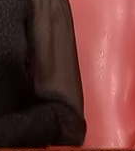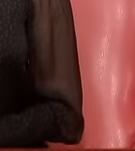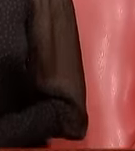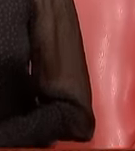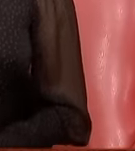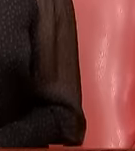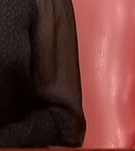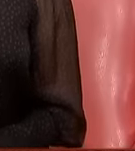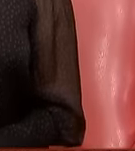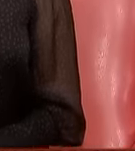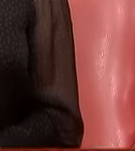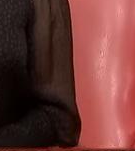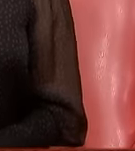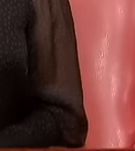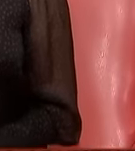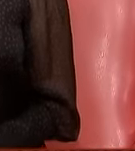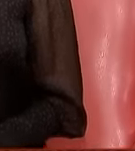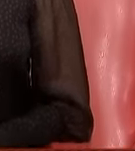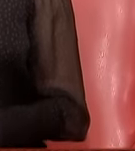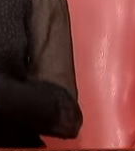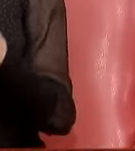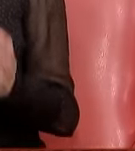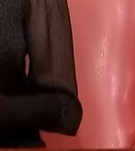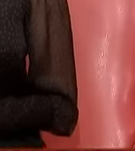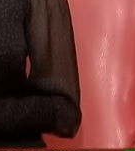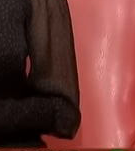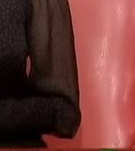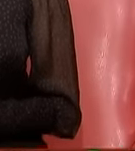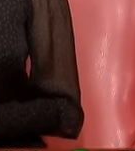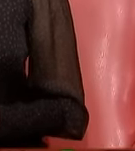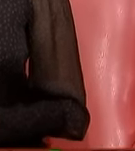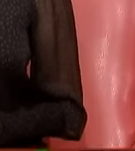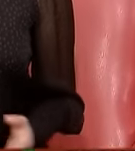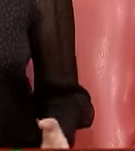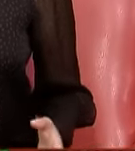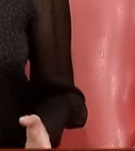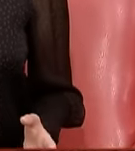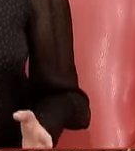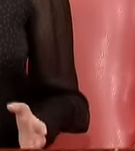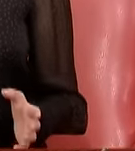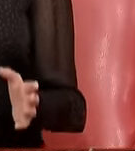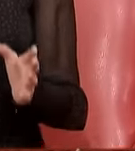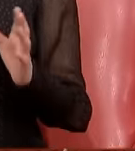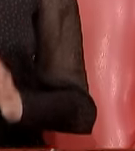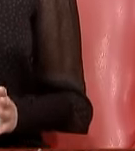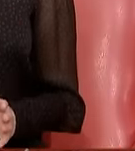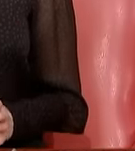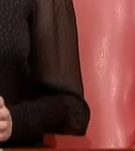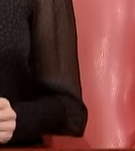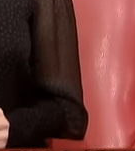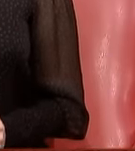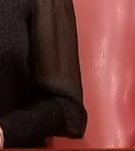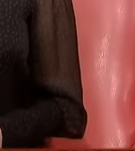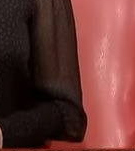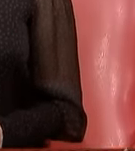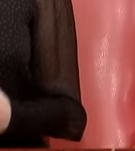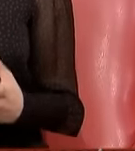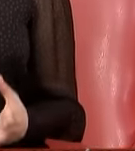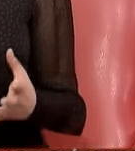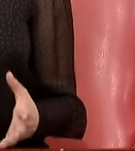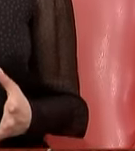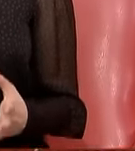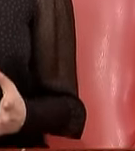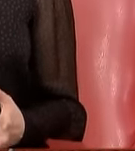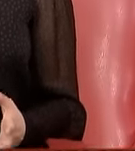partes y por supuesto que hay mucho en México y vamos a otras noticias a noticias del espacio porque la exploración de la luna la